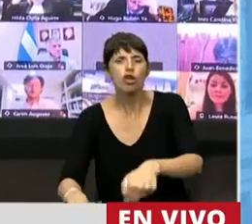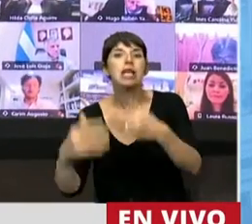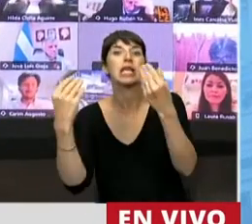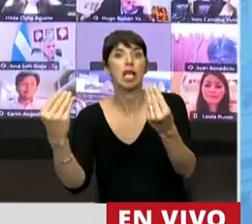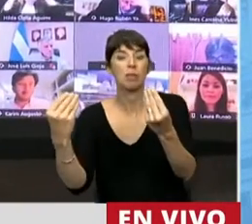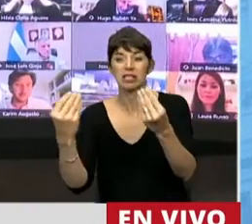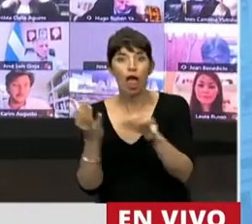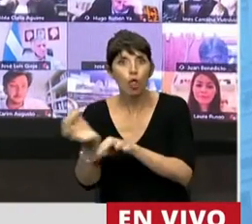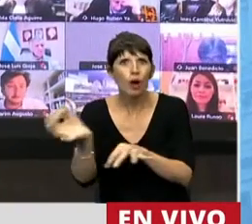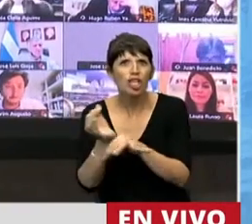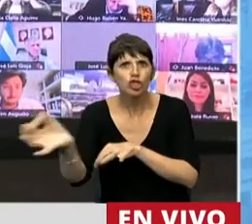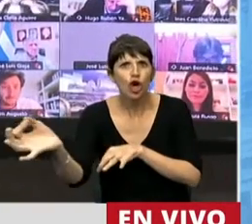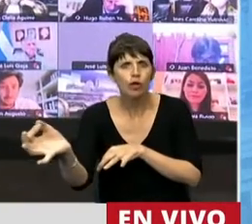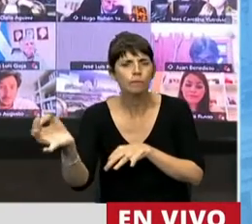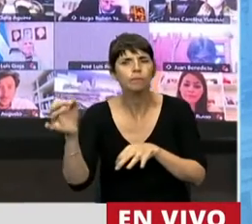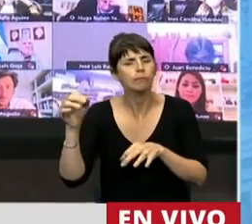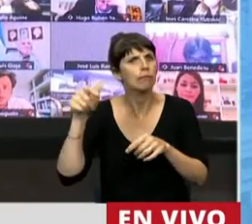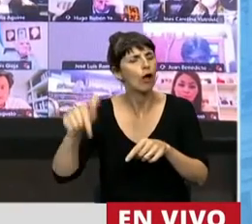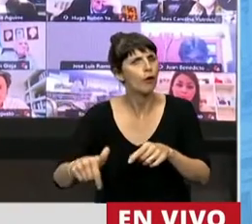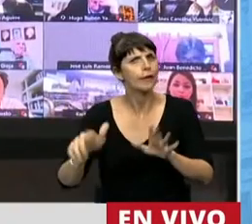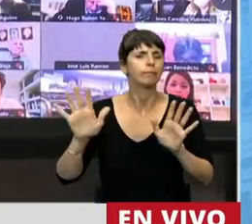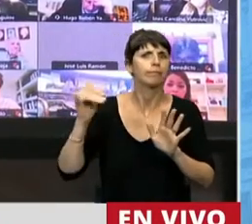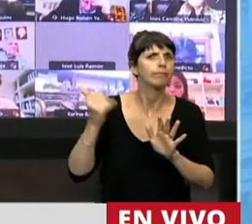constantemente cuestionado.